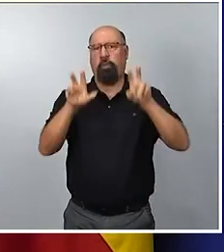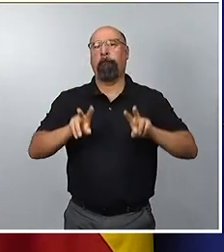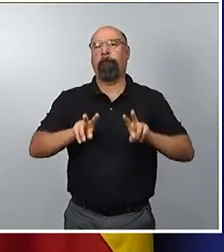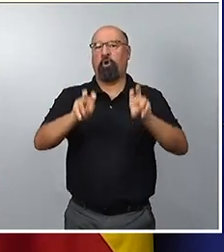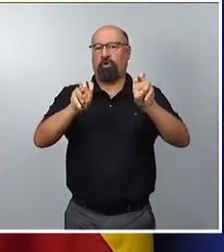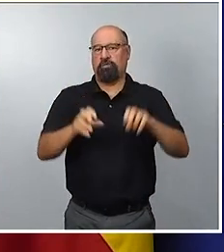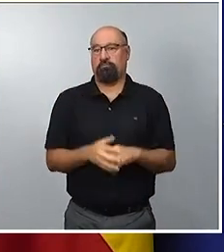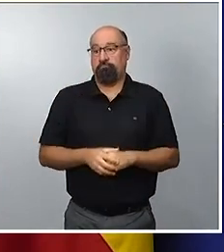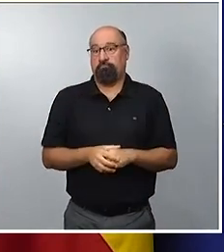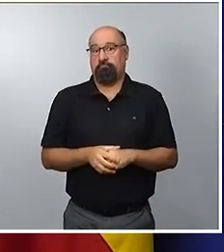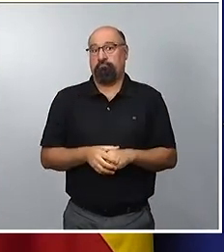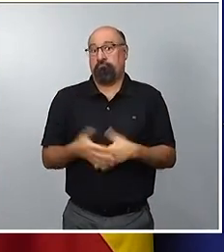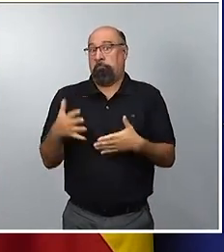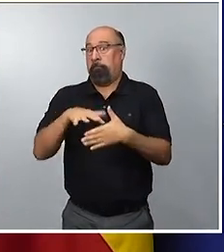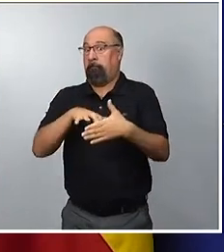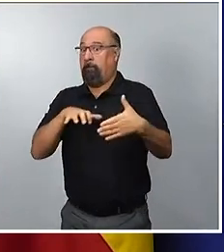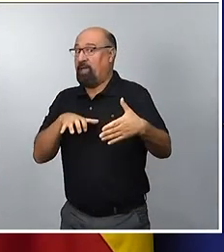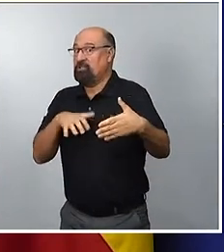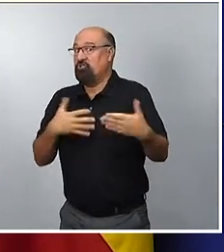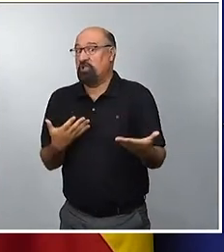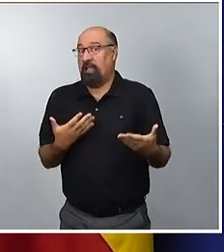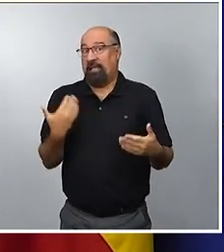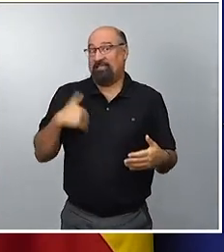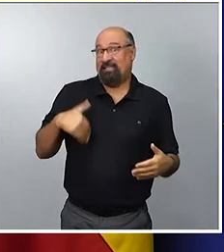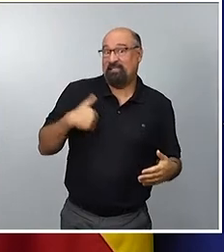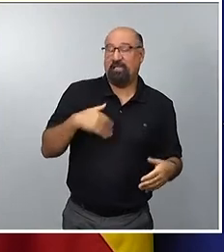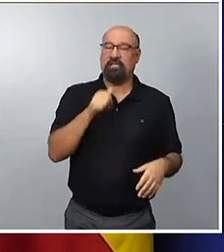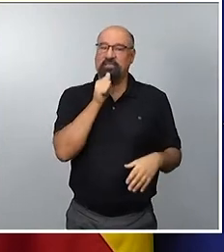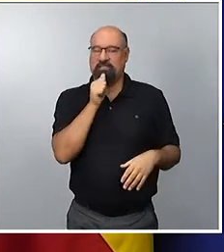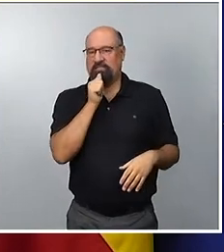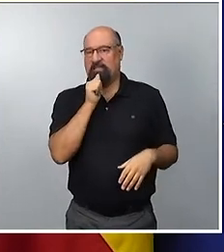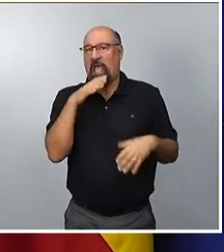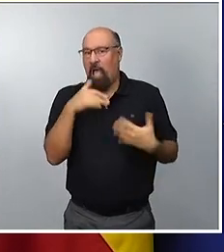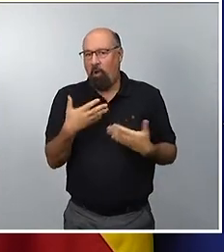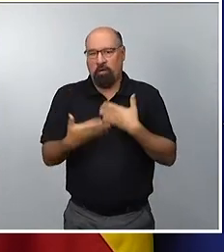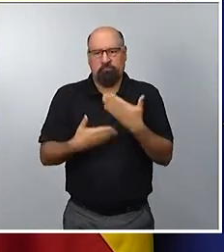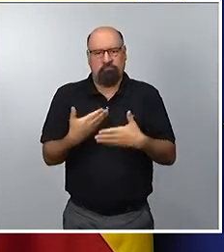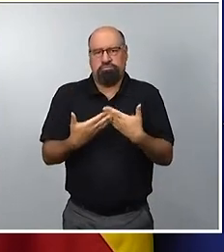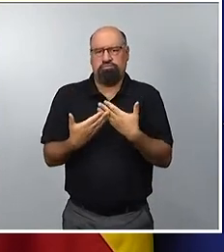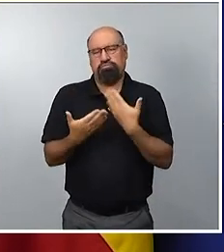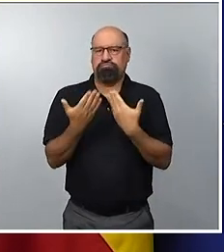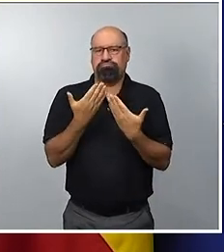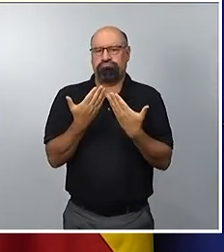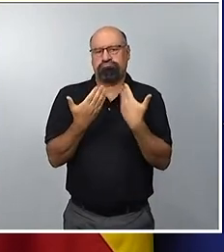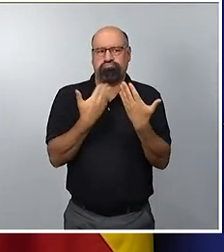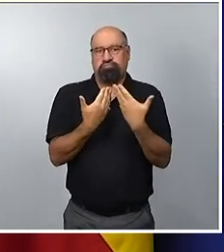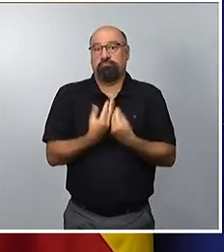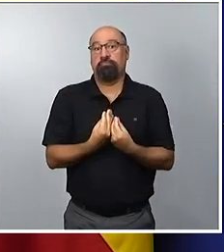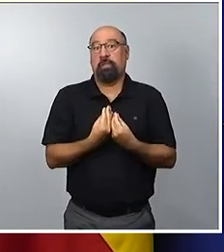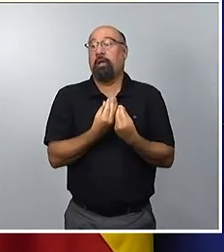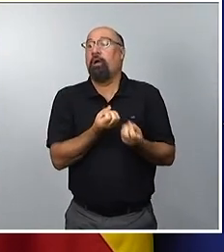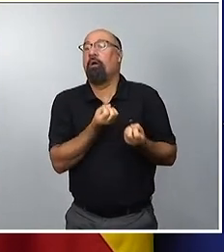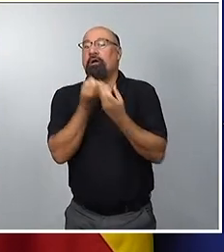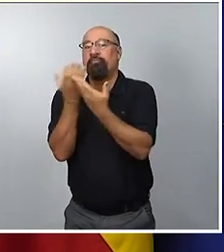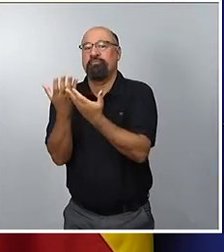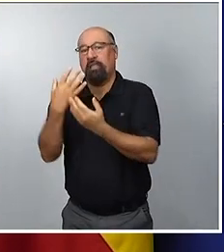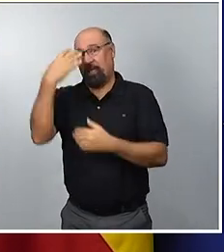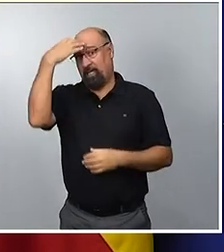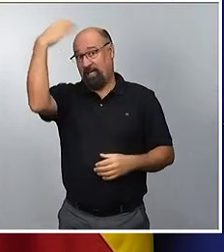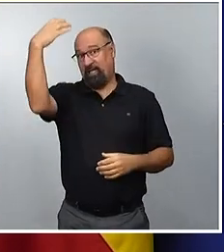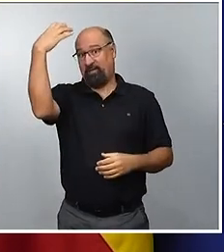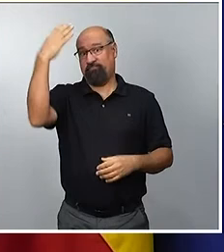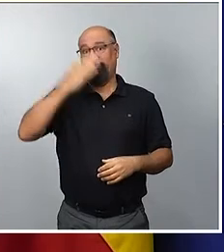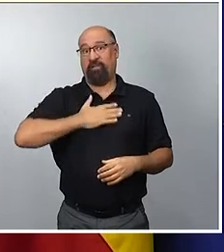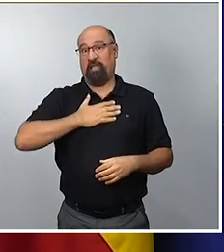tienen esa mayoría que si lo hubiéramos tenido en ese momento el presidente del gobierno lo hubiera trasladado así al jefe del Estado. No la